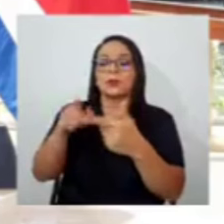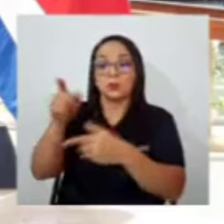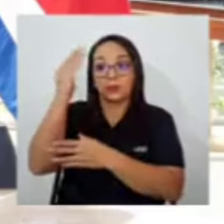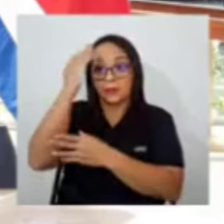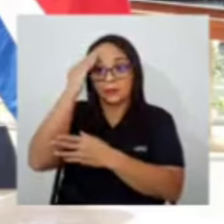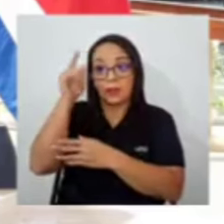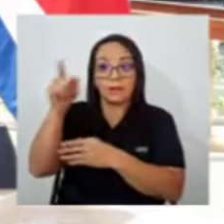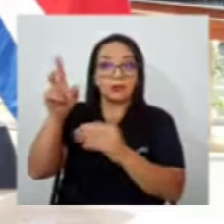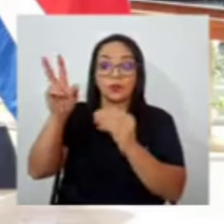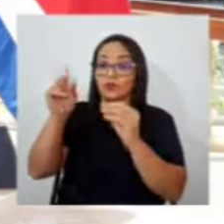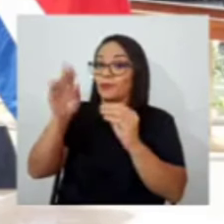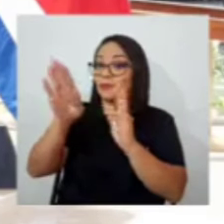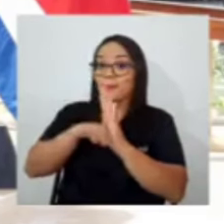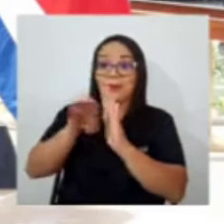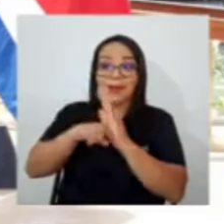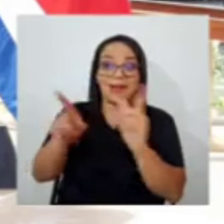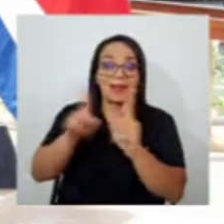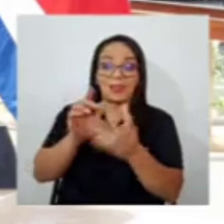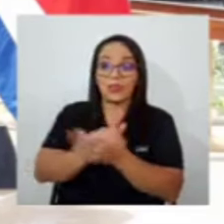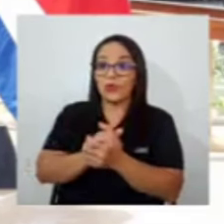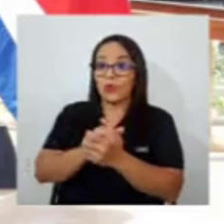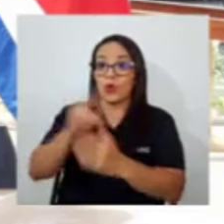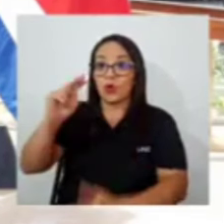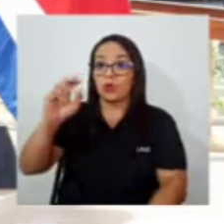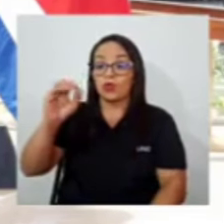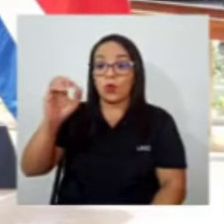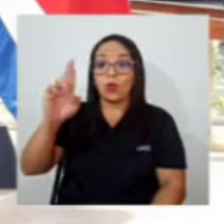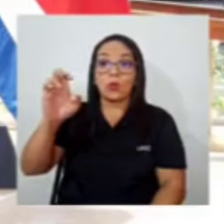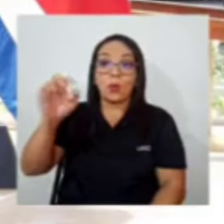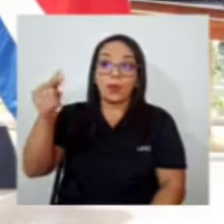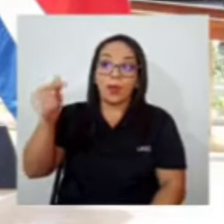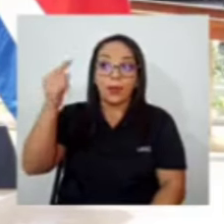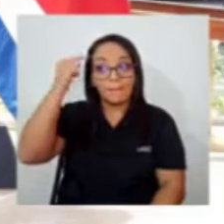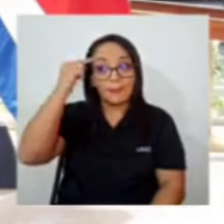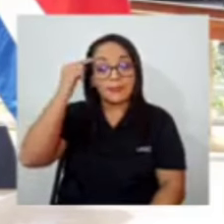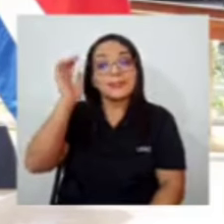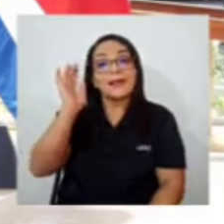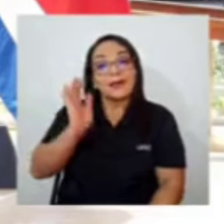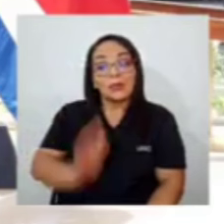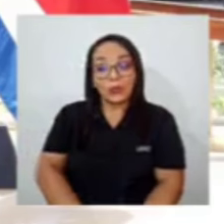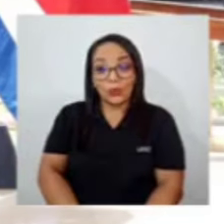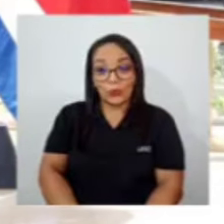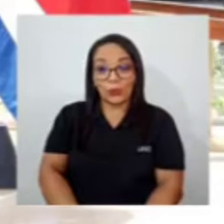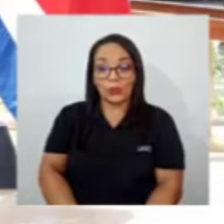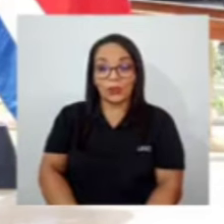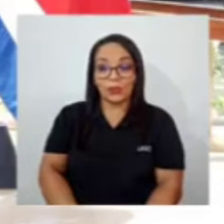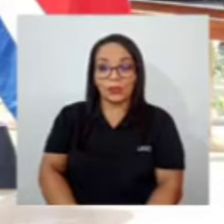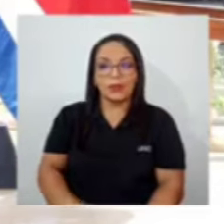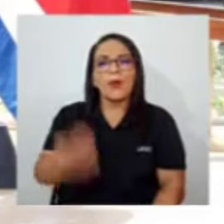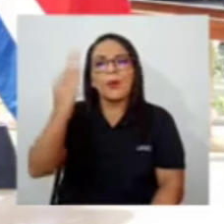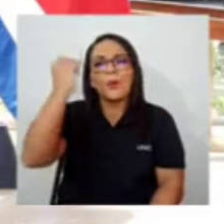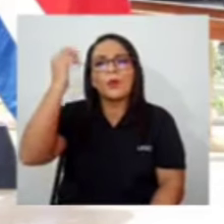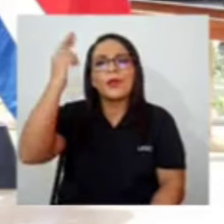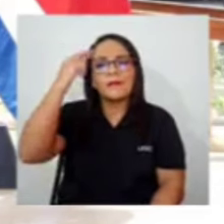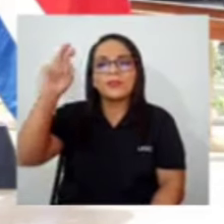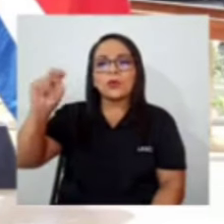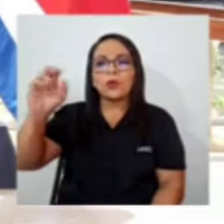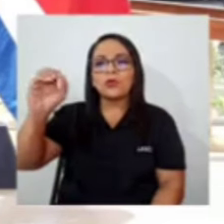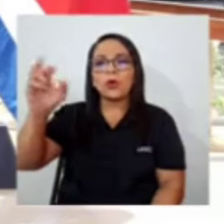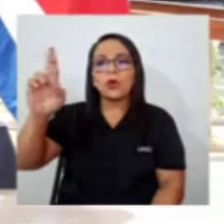barato y Noruega lo está pensando. ¿Y por qué Noruega? Ahí voy a hacer un